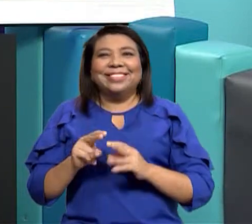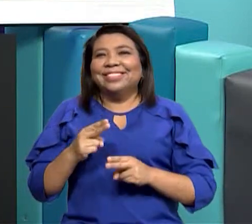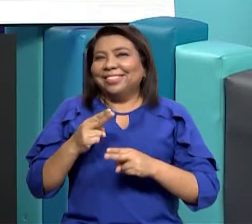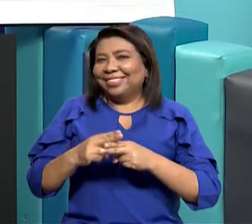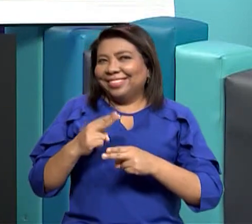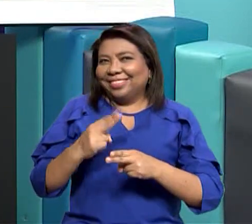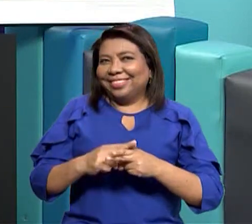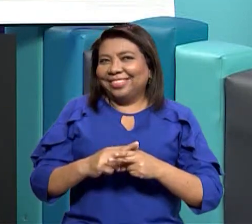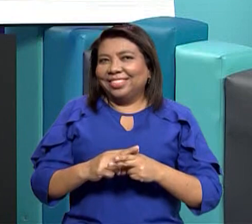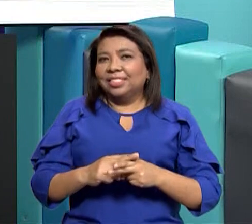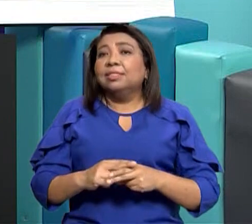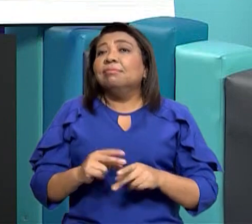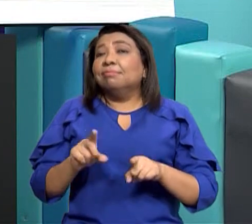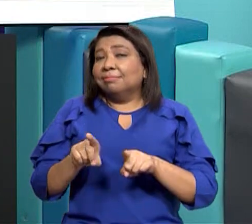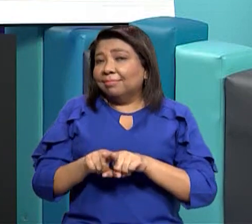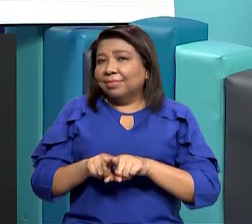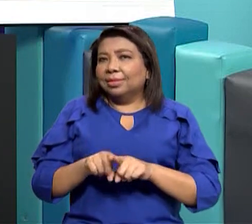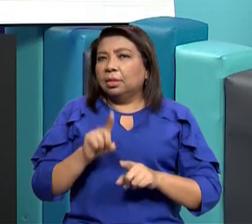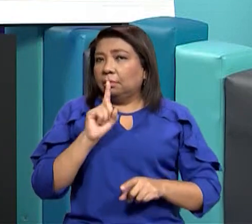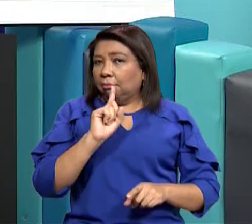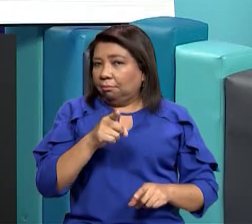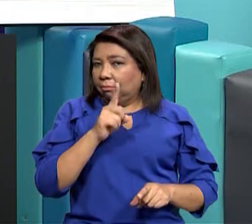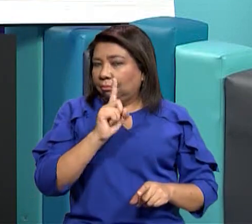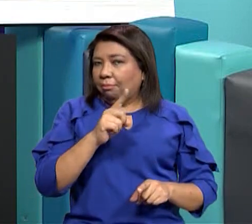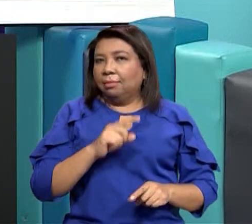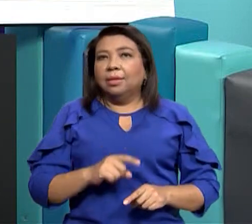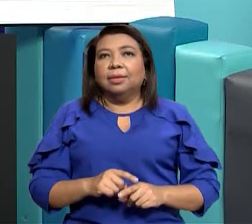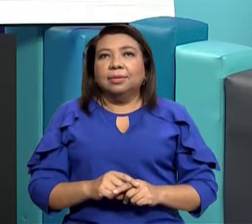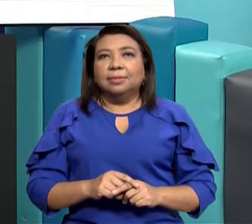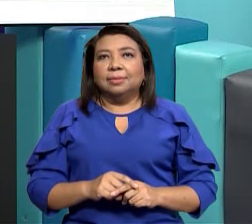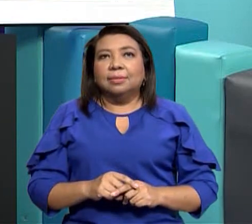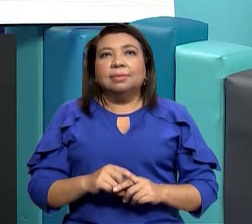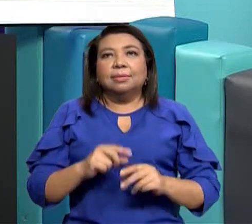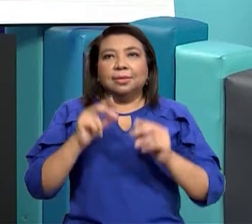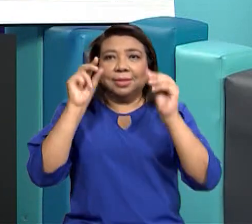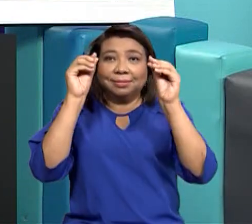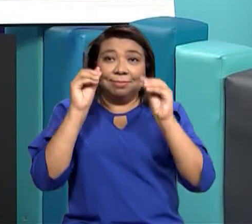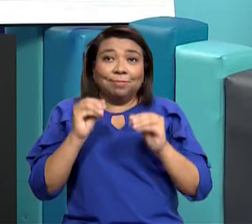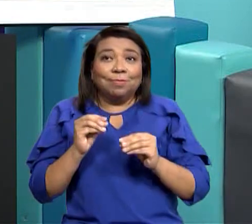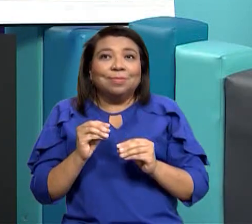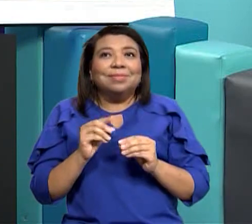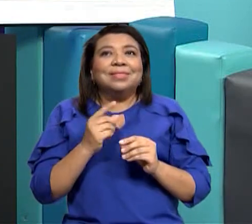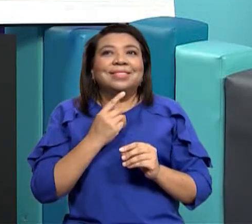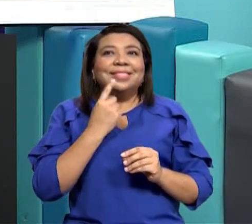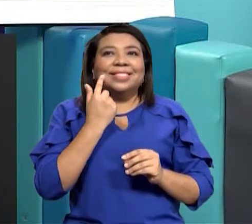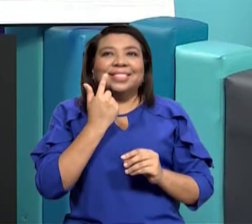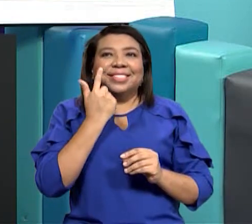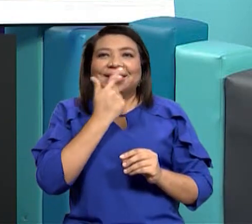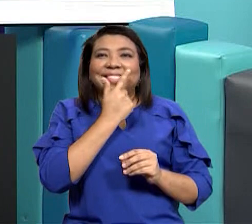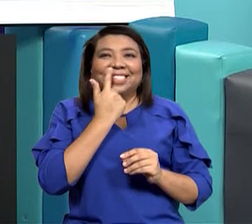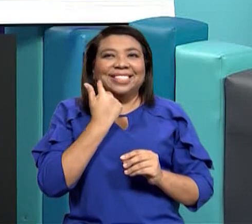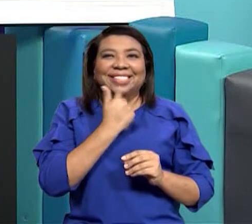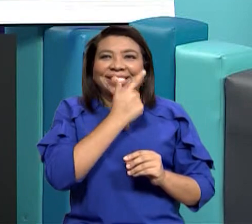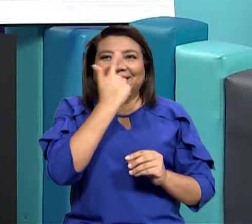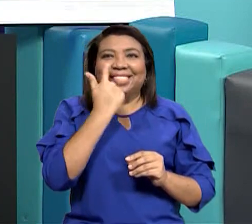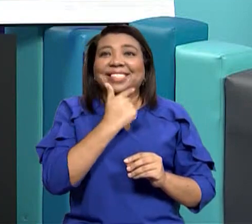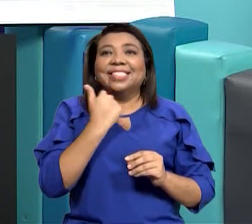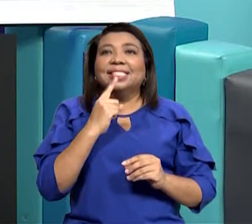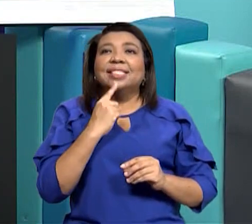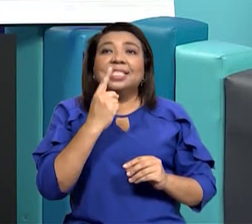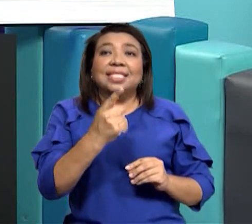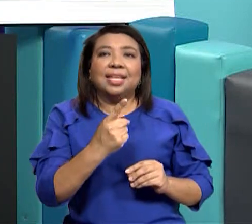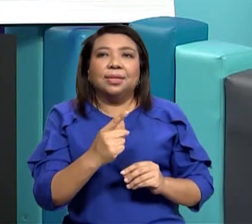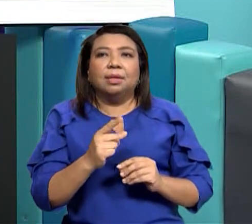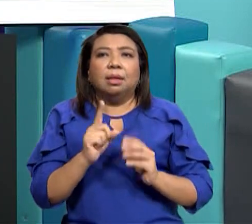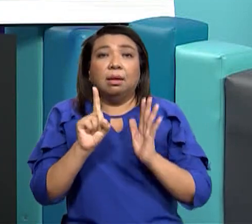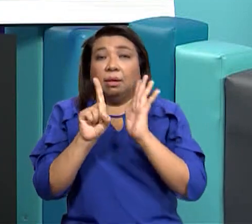tenemos deberes anteriormente te he mencionado algunos deberes cuál otro deber tú tienes para ver con la comunidad cuál es el deber